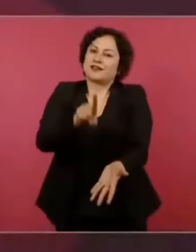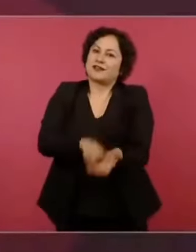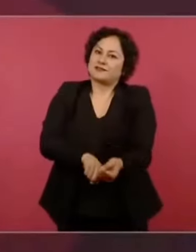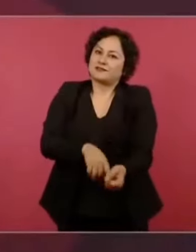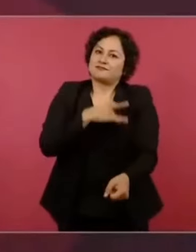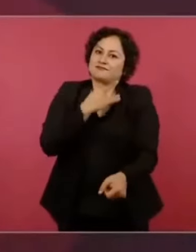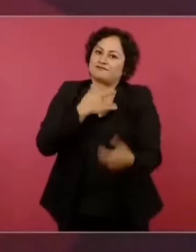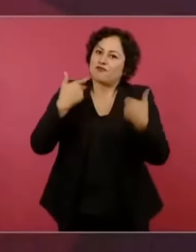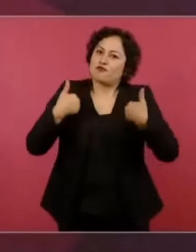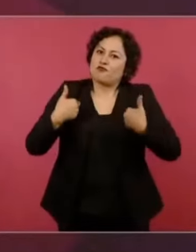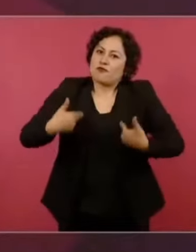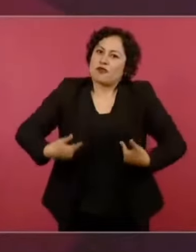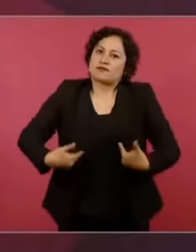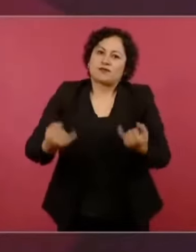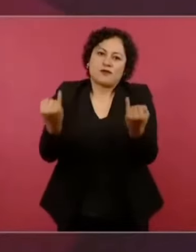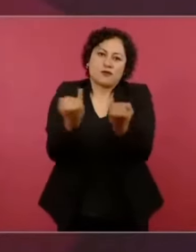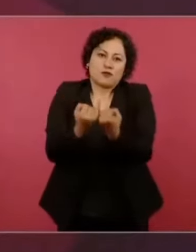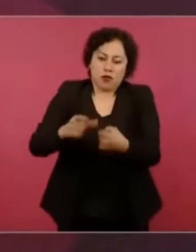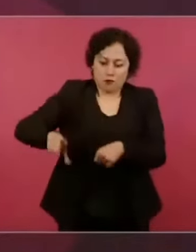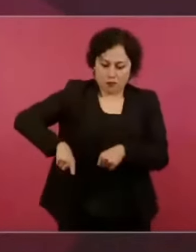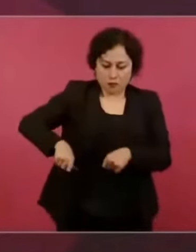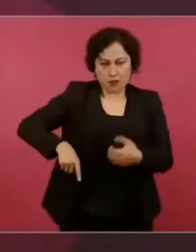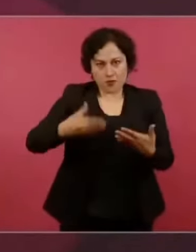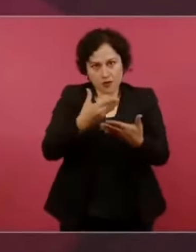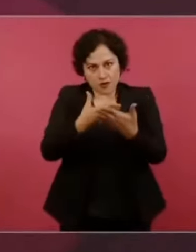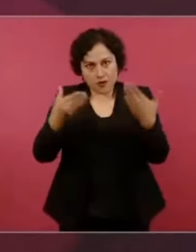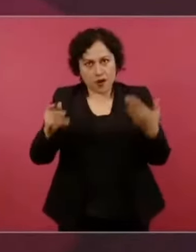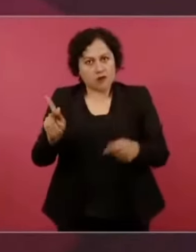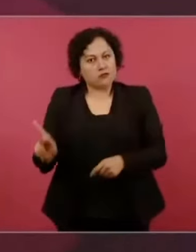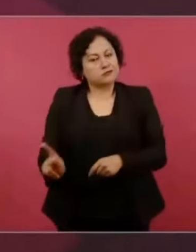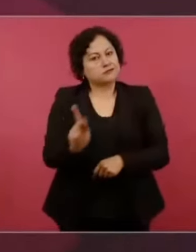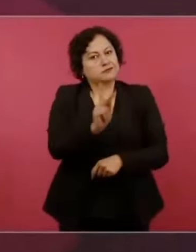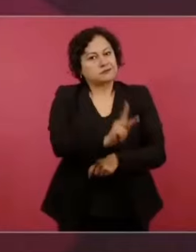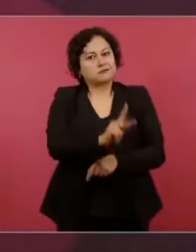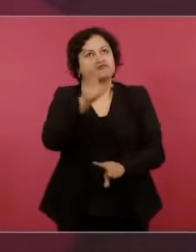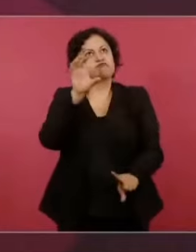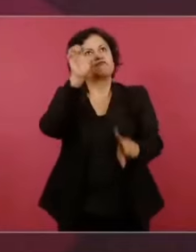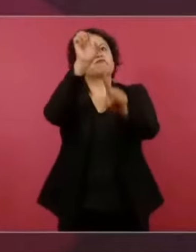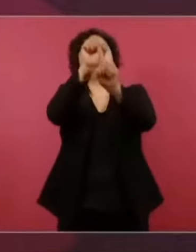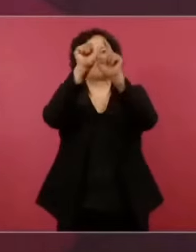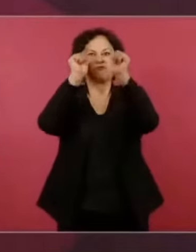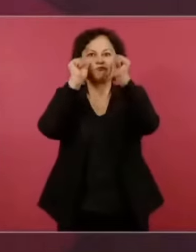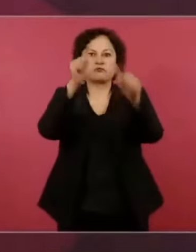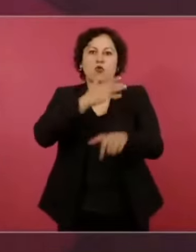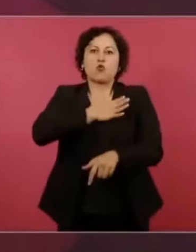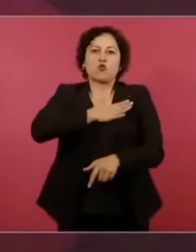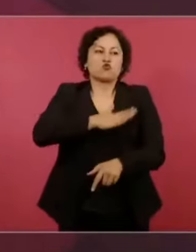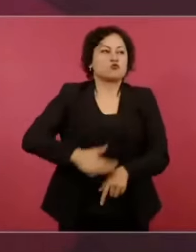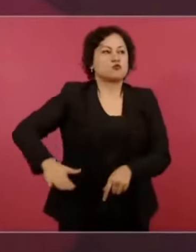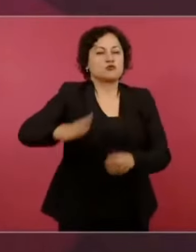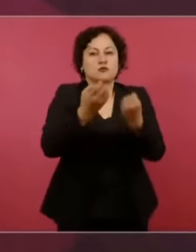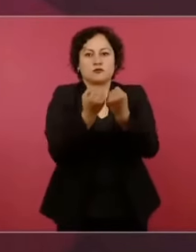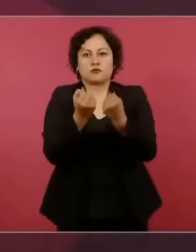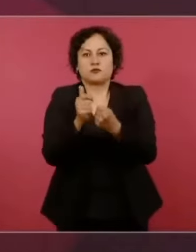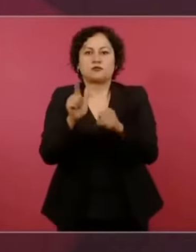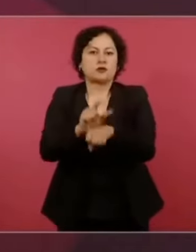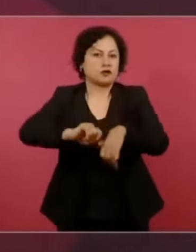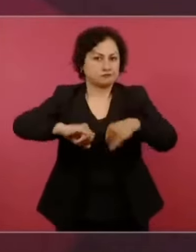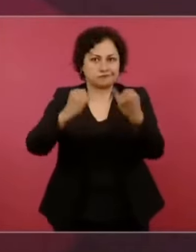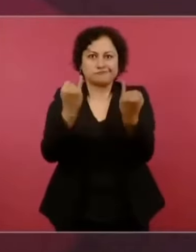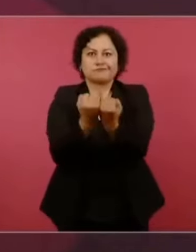administración en la búsqueda de equidad y justicia social. Y a su vez vemos en su